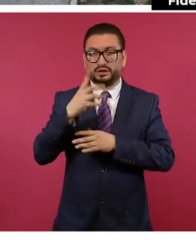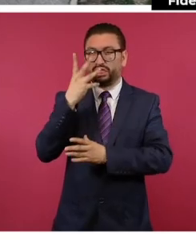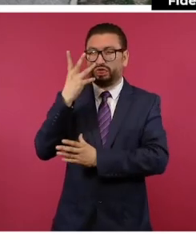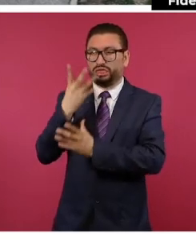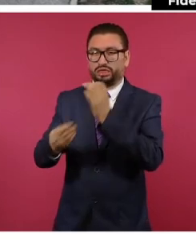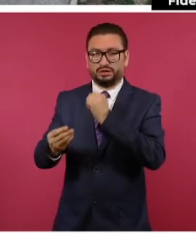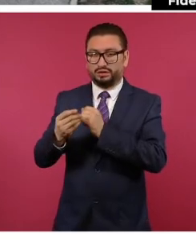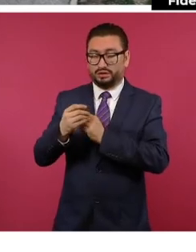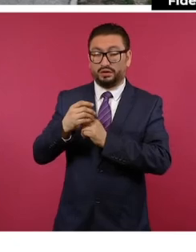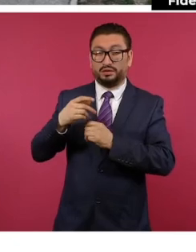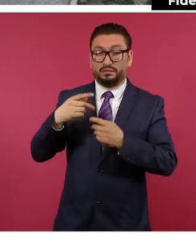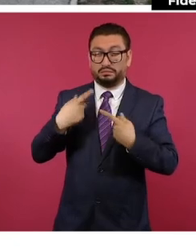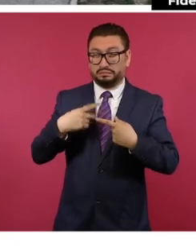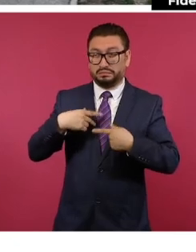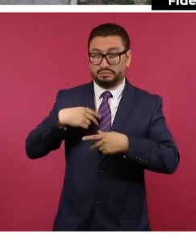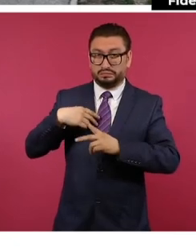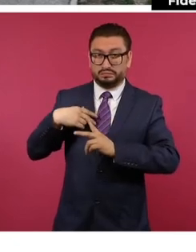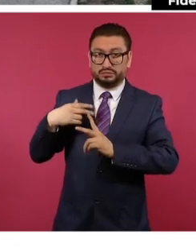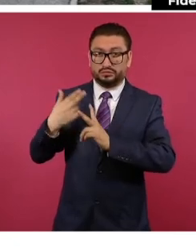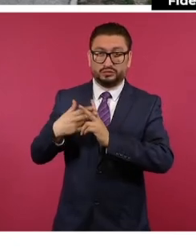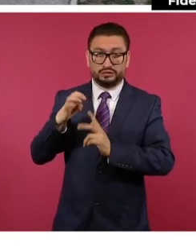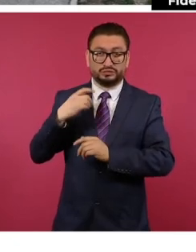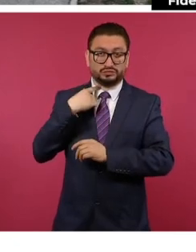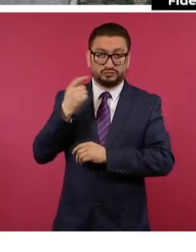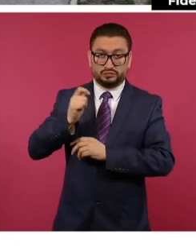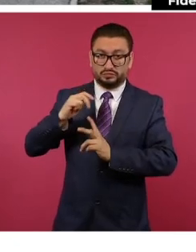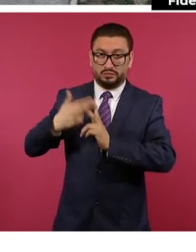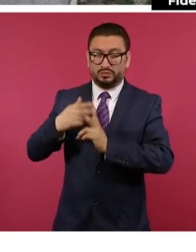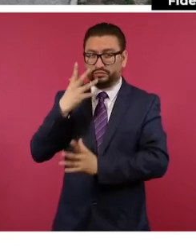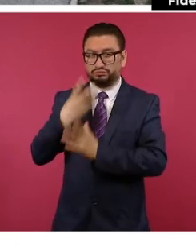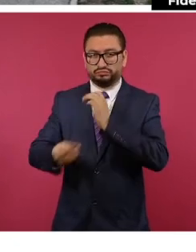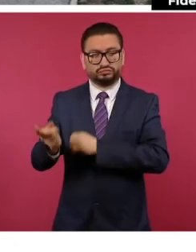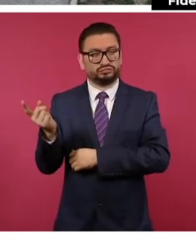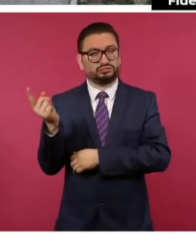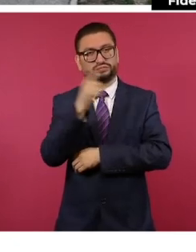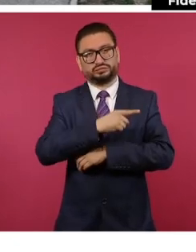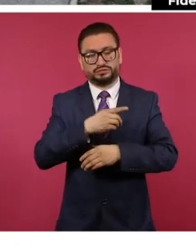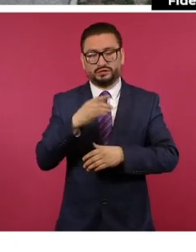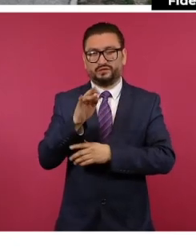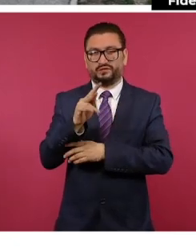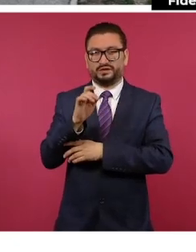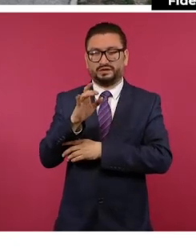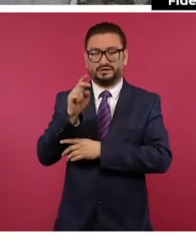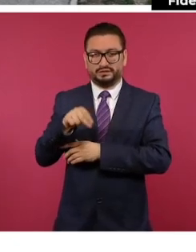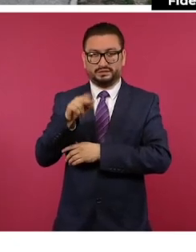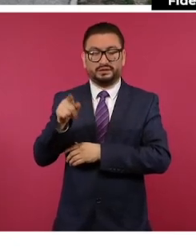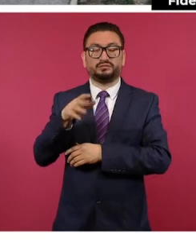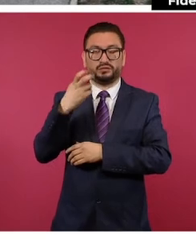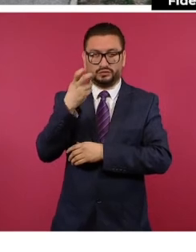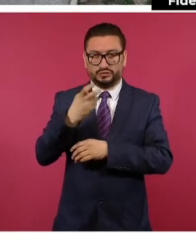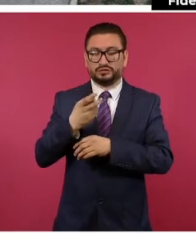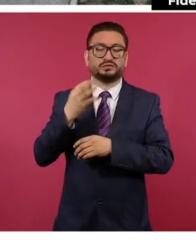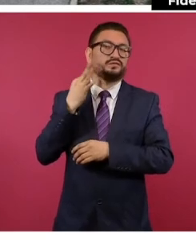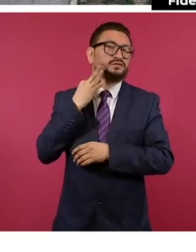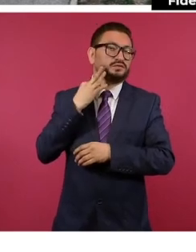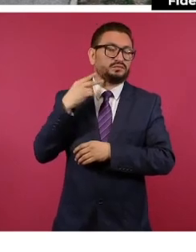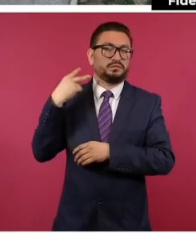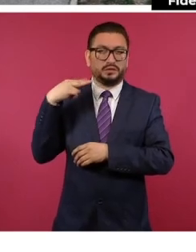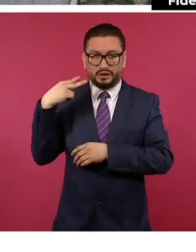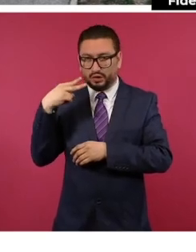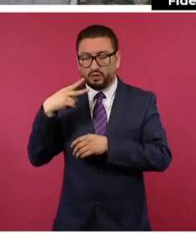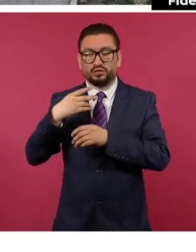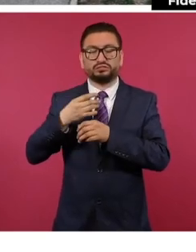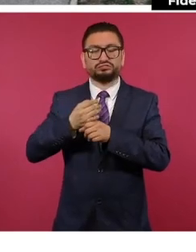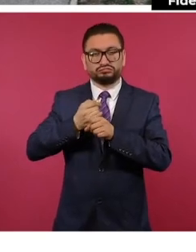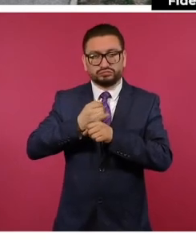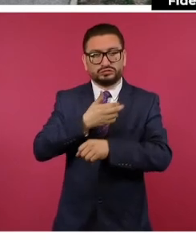después del evento en el que perdiera a su novio Fidel N. La Fiscalía de Veracruz informó que están llevando